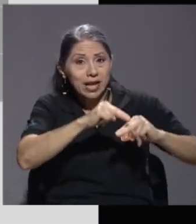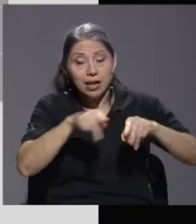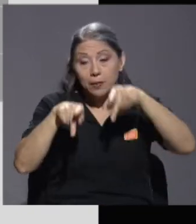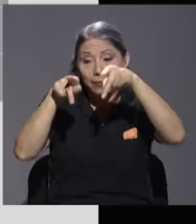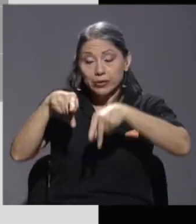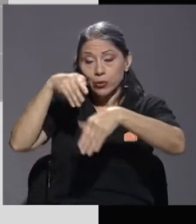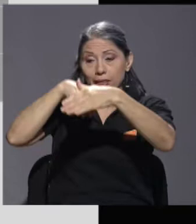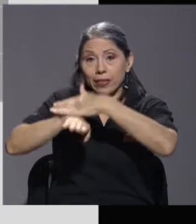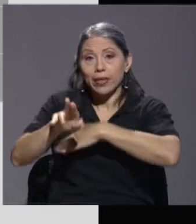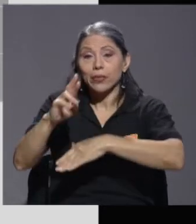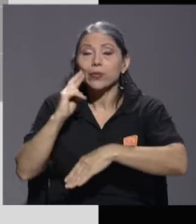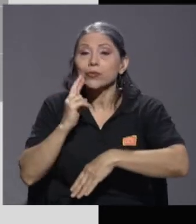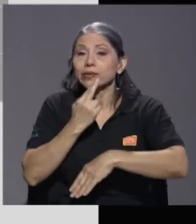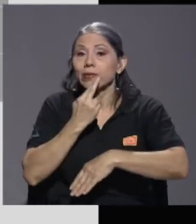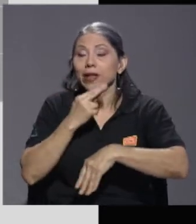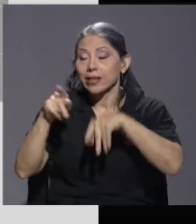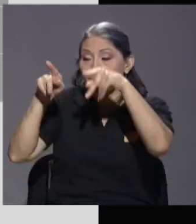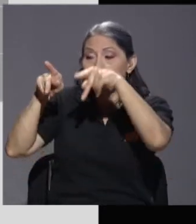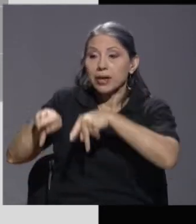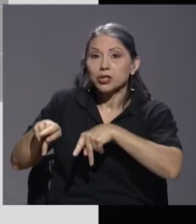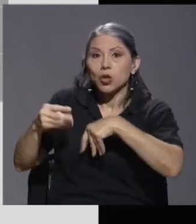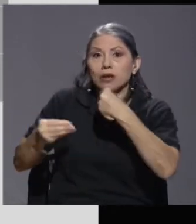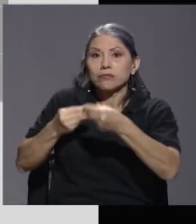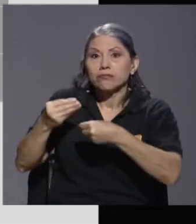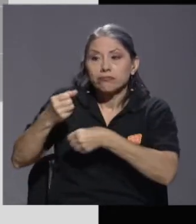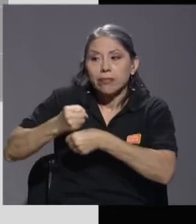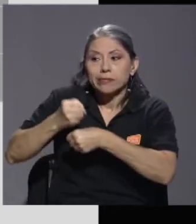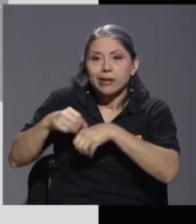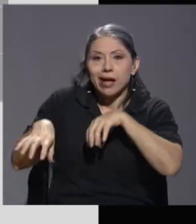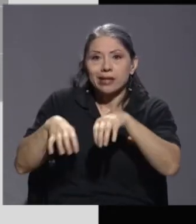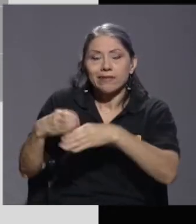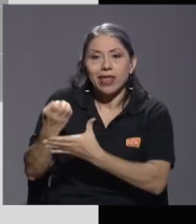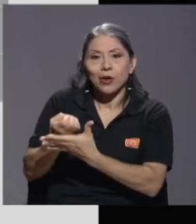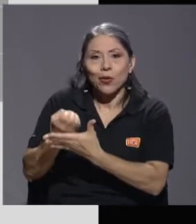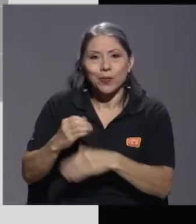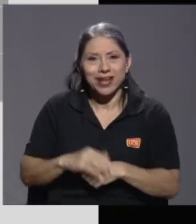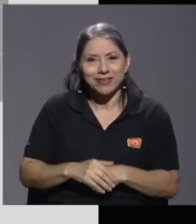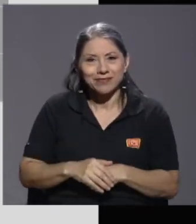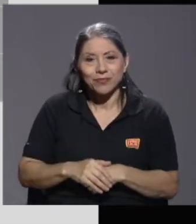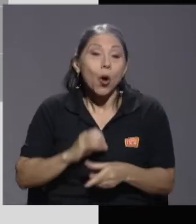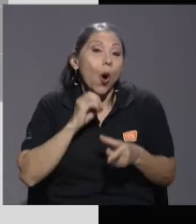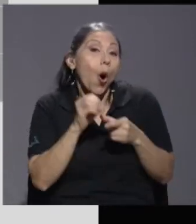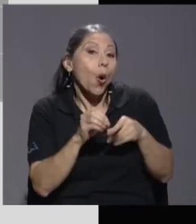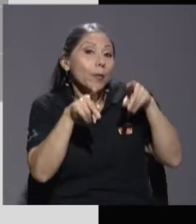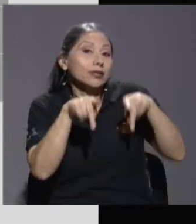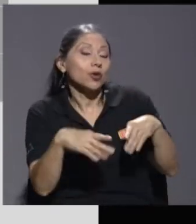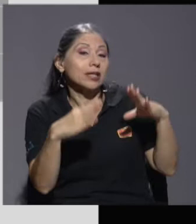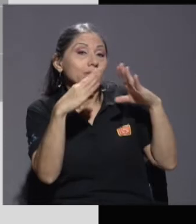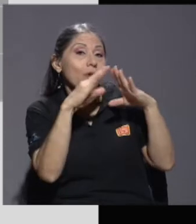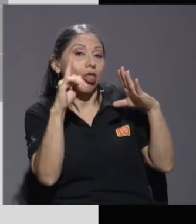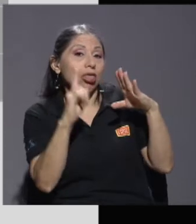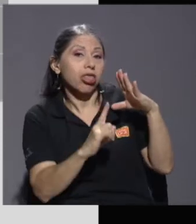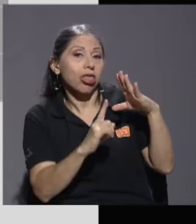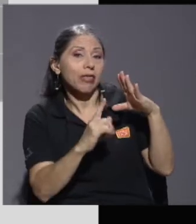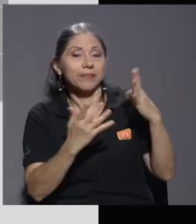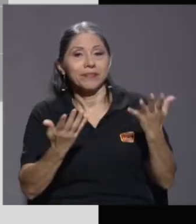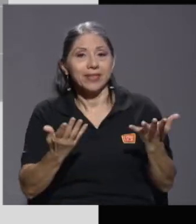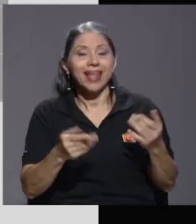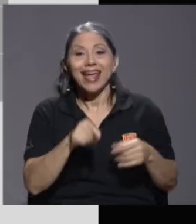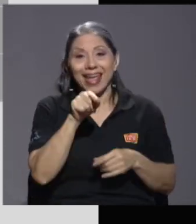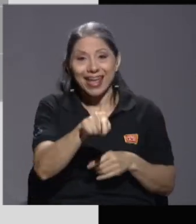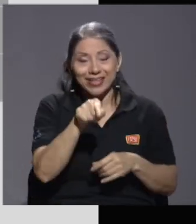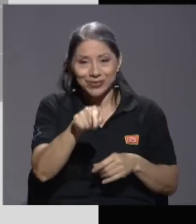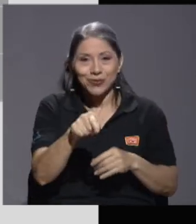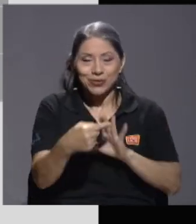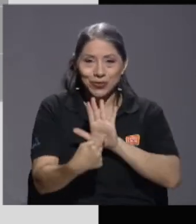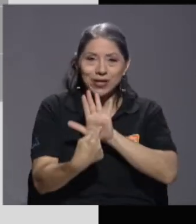generando actividad económica versus quedándose en sus casas, ¿verdad? Eso es lo